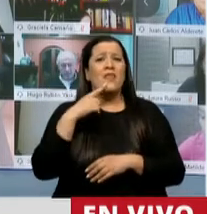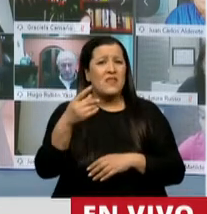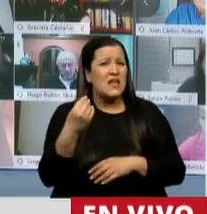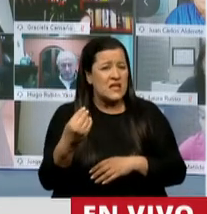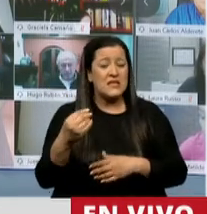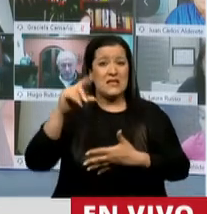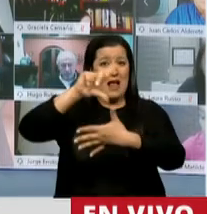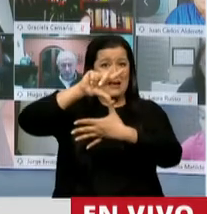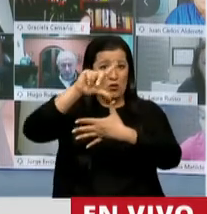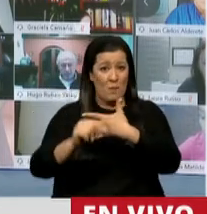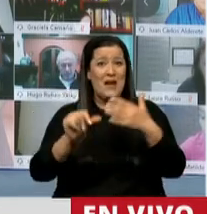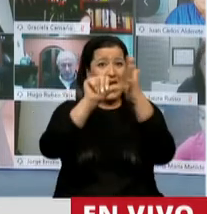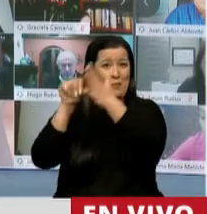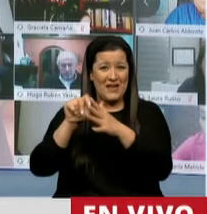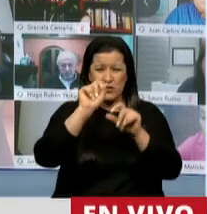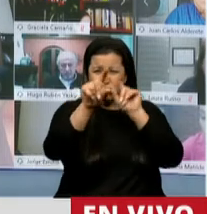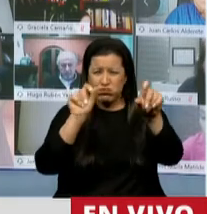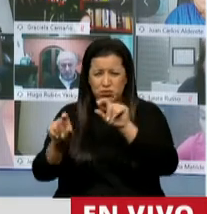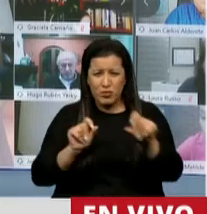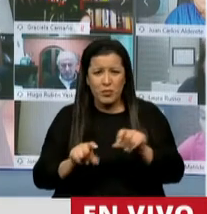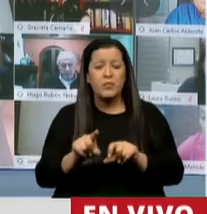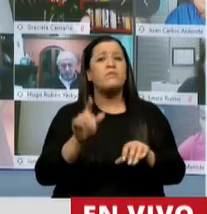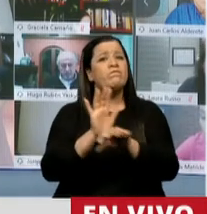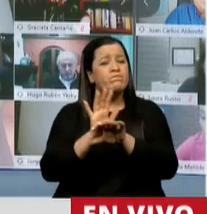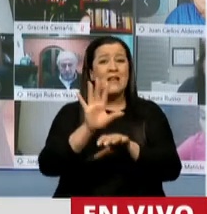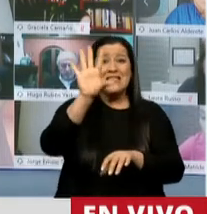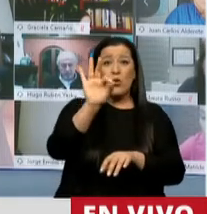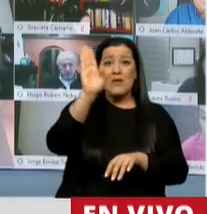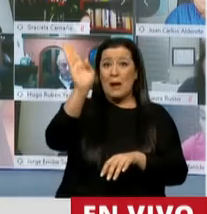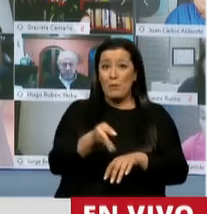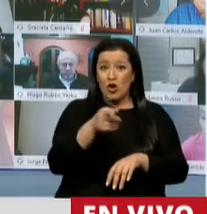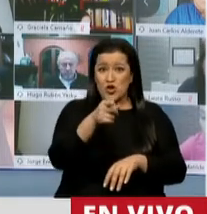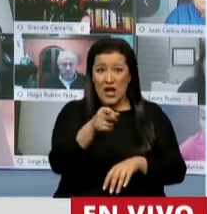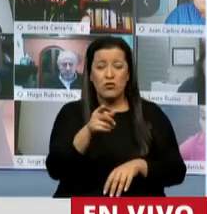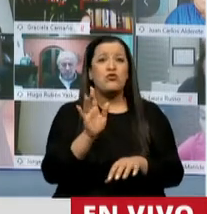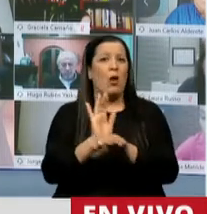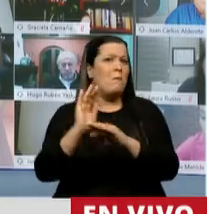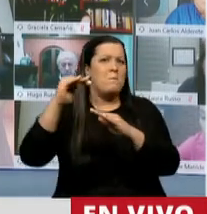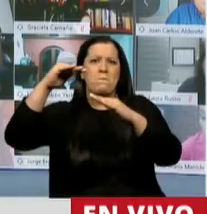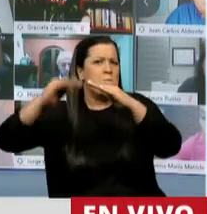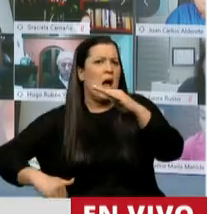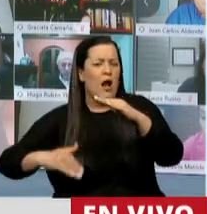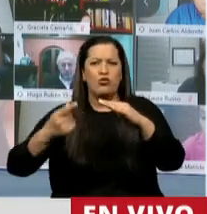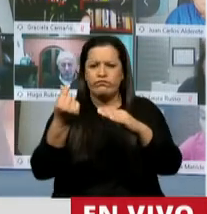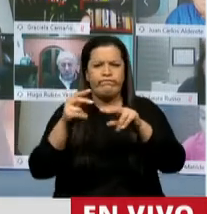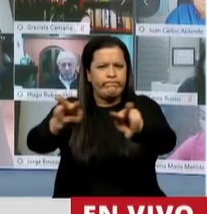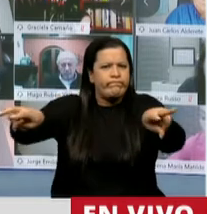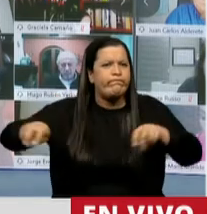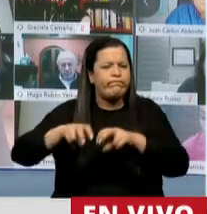países latinoamericanos casi el 50% menos se recauda